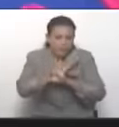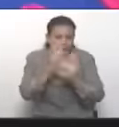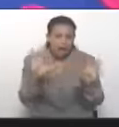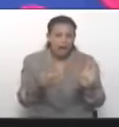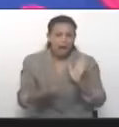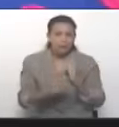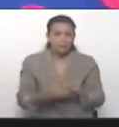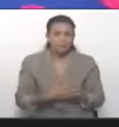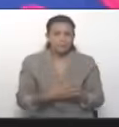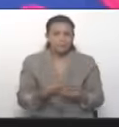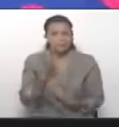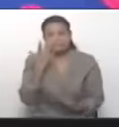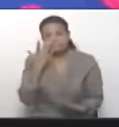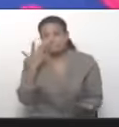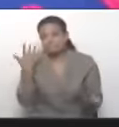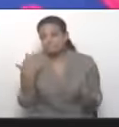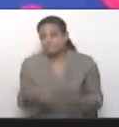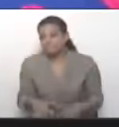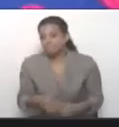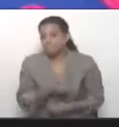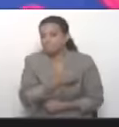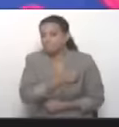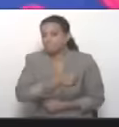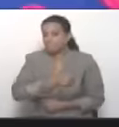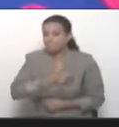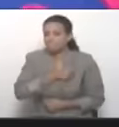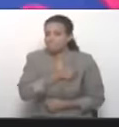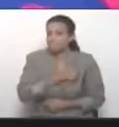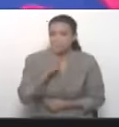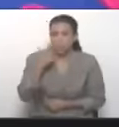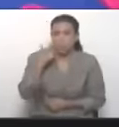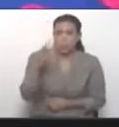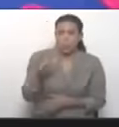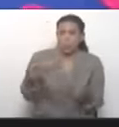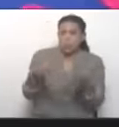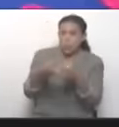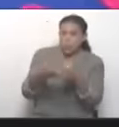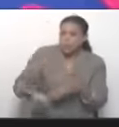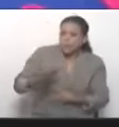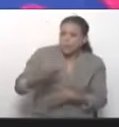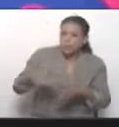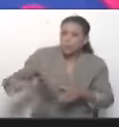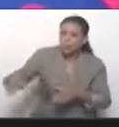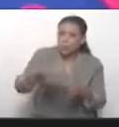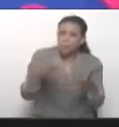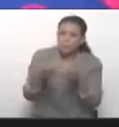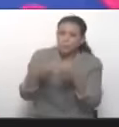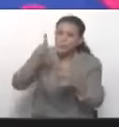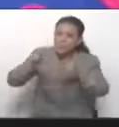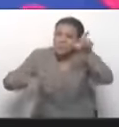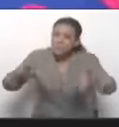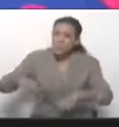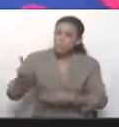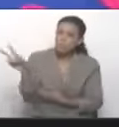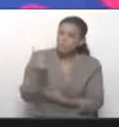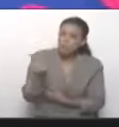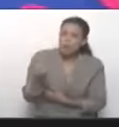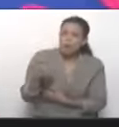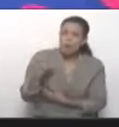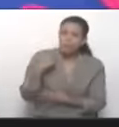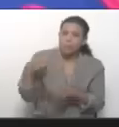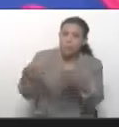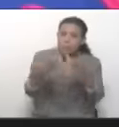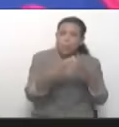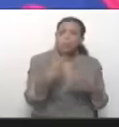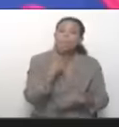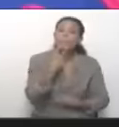lamentable, que se burlen de un grupo importante. estado viendo declaraciones de diversos